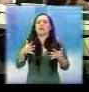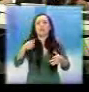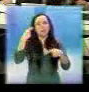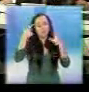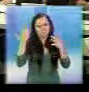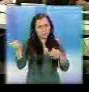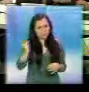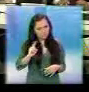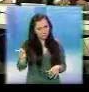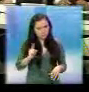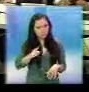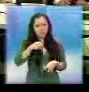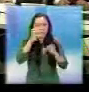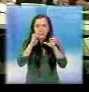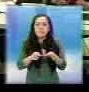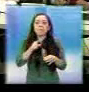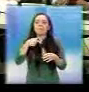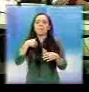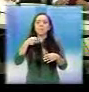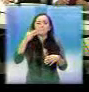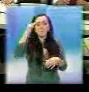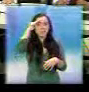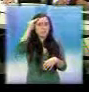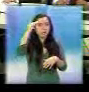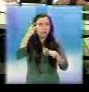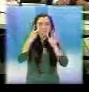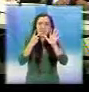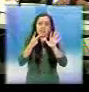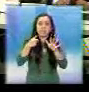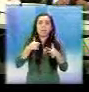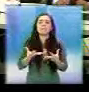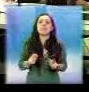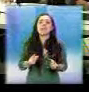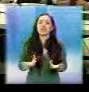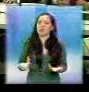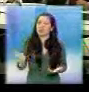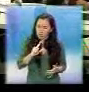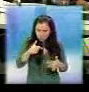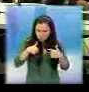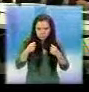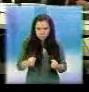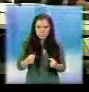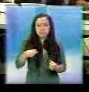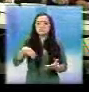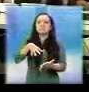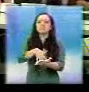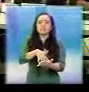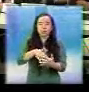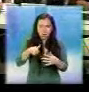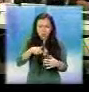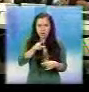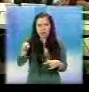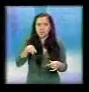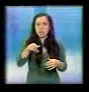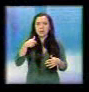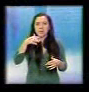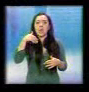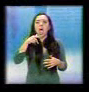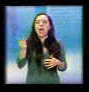Tenemos siete miembros del ejército miedosos. El ejército no tiene soldados miedosos.